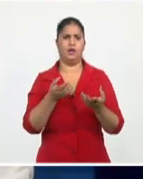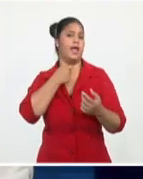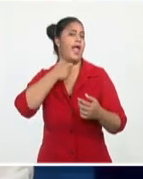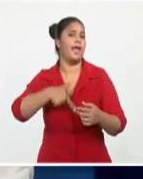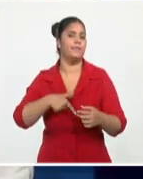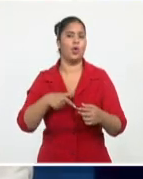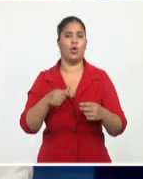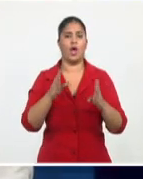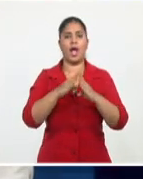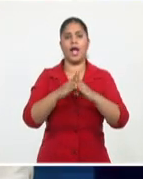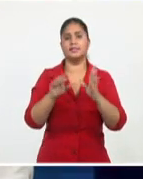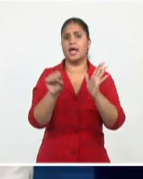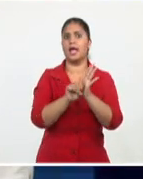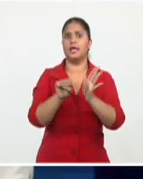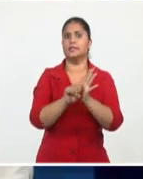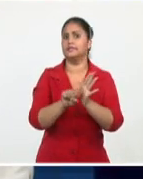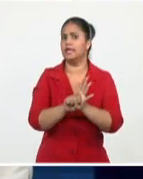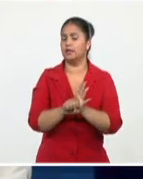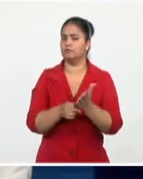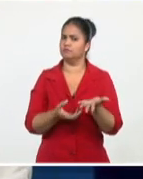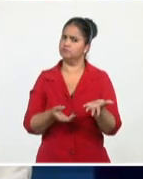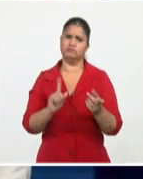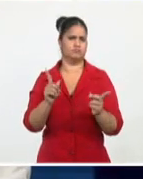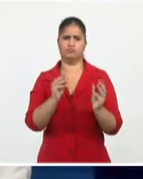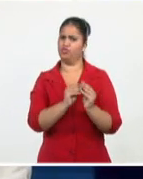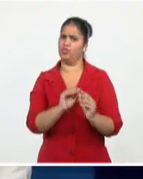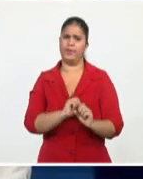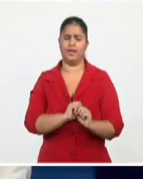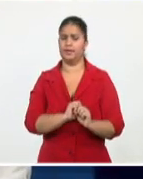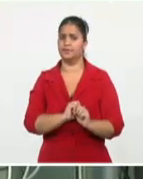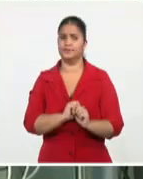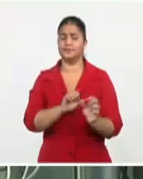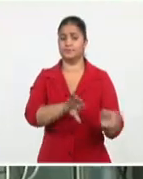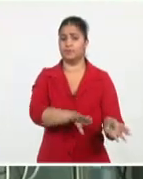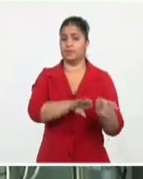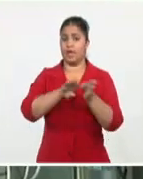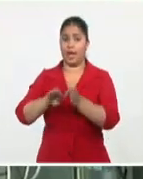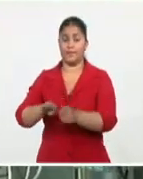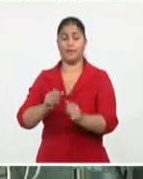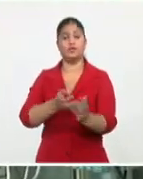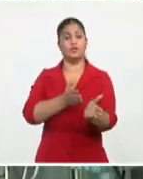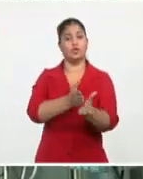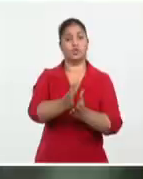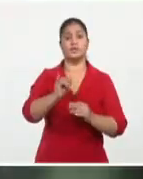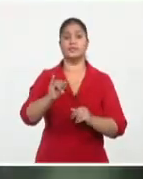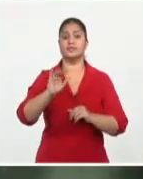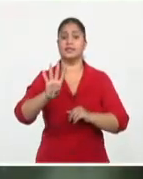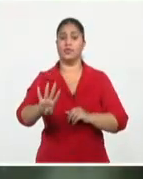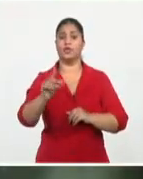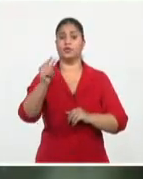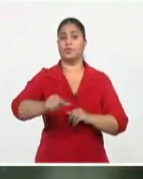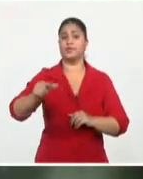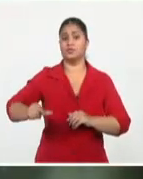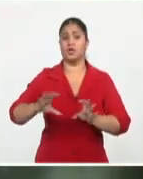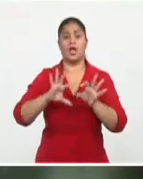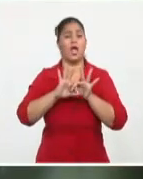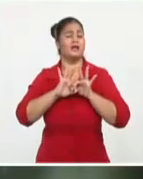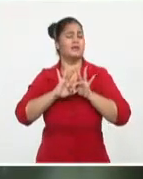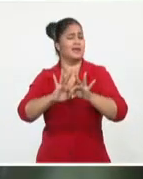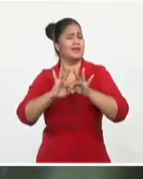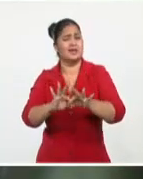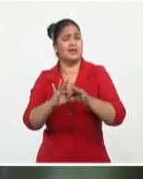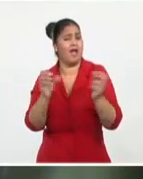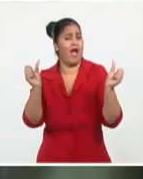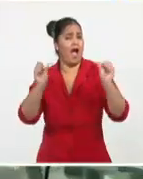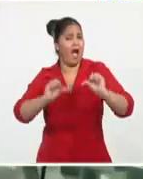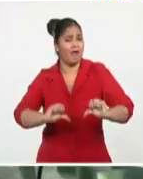Durante la jornada de ayer se dieron 1.227 altas. Sin embargo, se mantienen 64 pacientes en servicios de terapia, 30 en